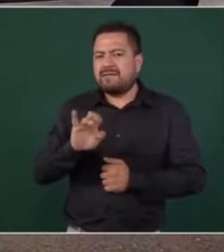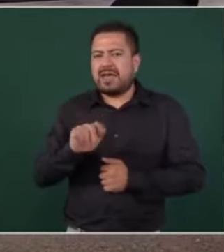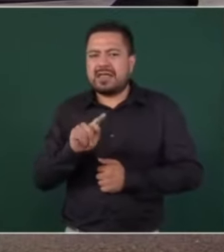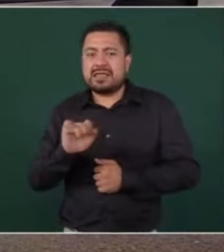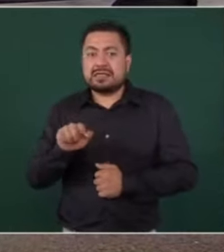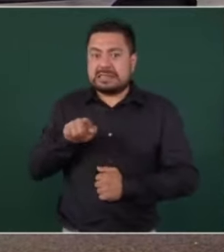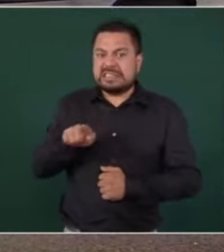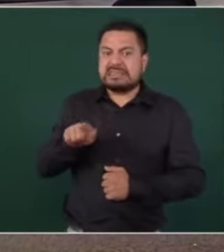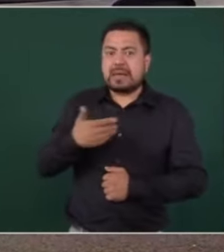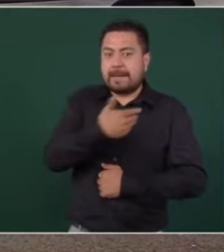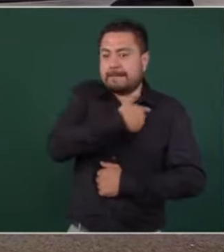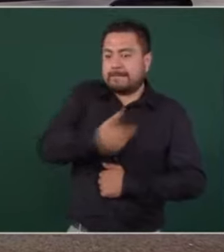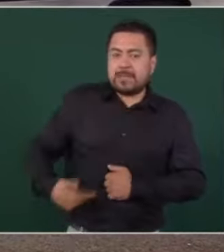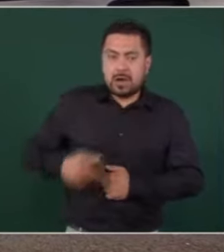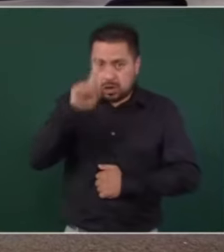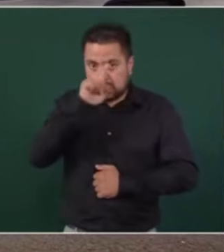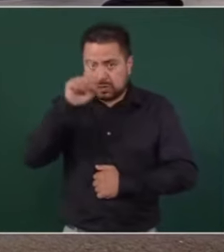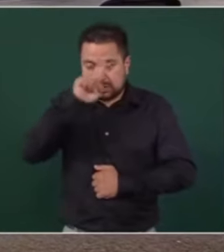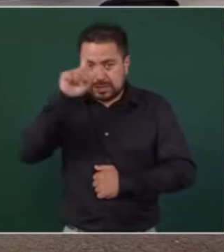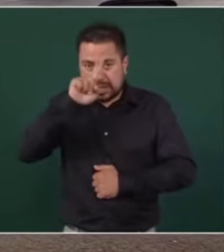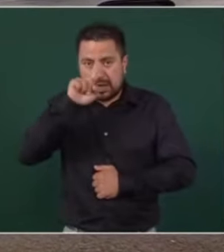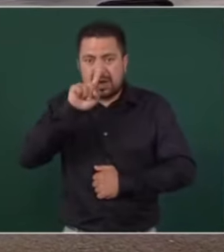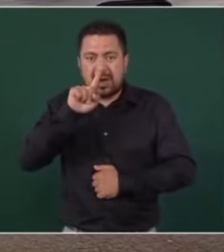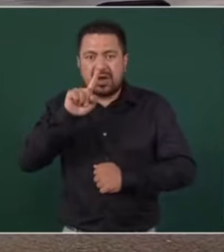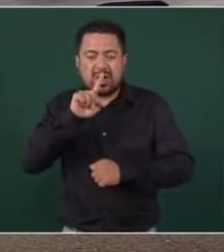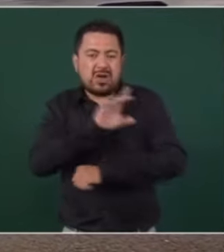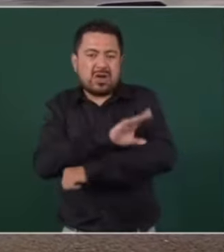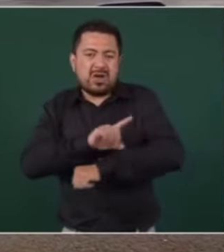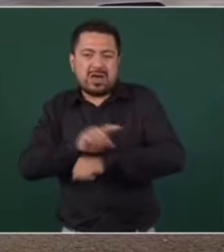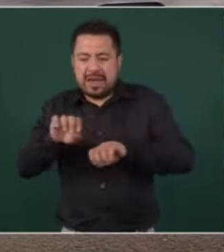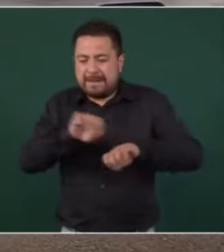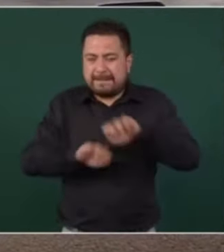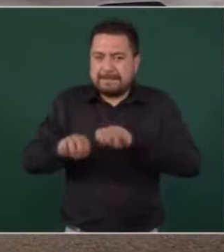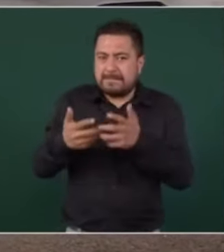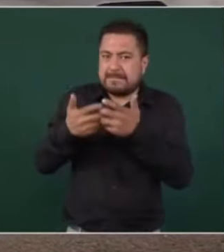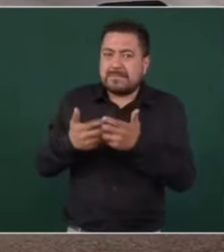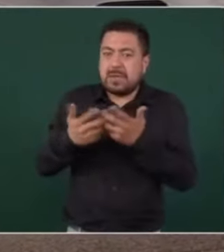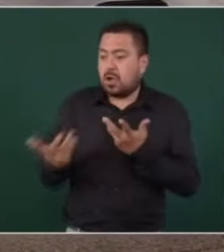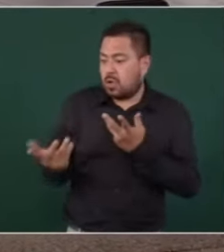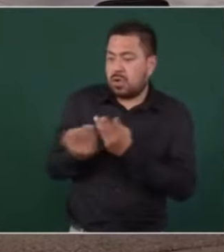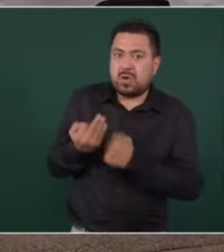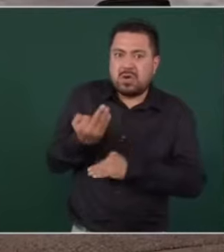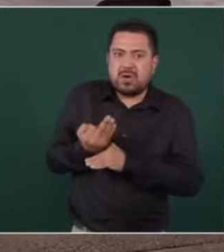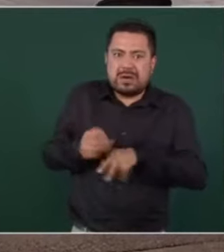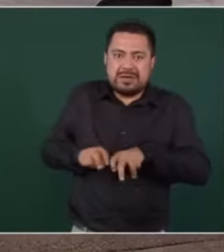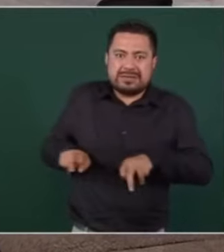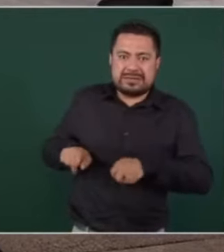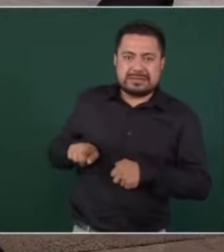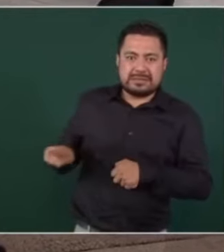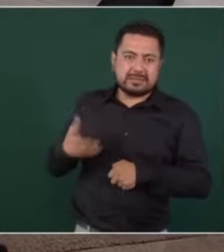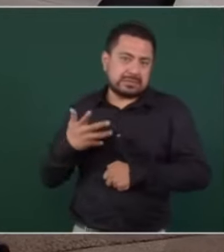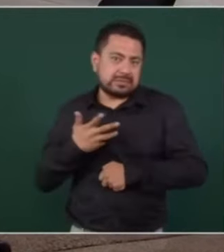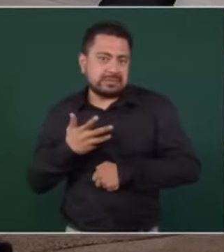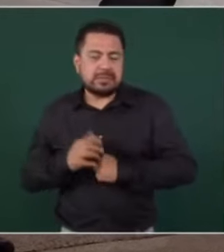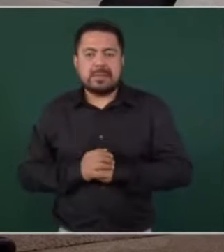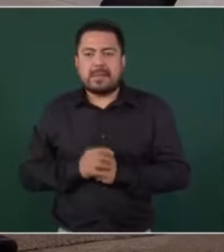presidente del Consejo Coordinador Empresarial, que está aquí con nosotros y a